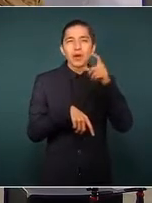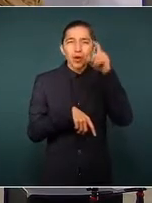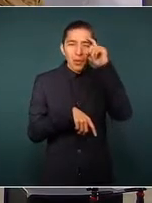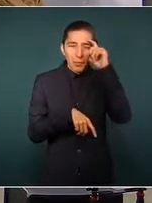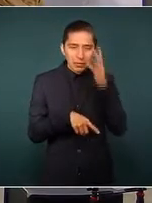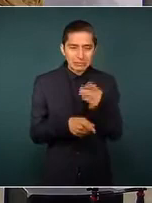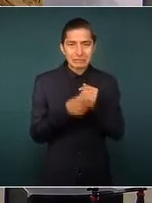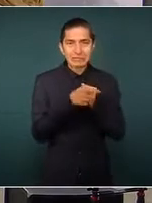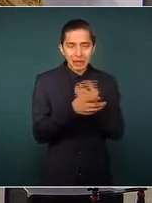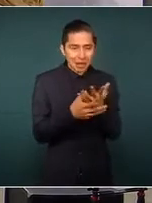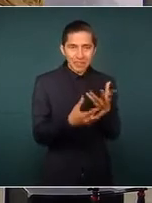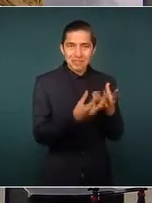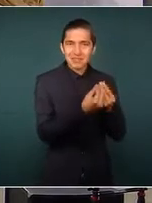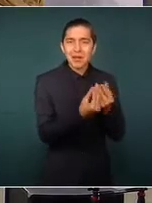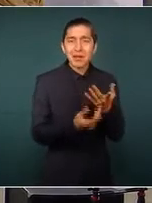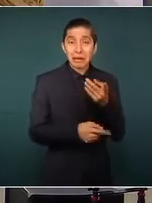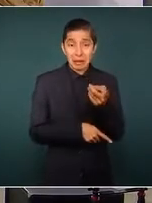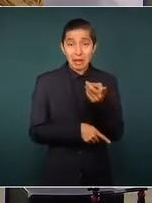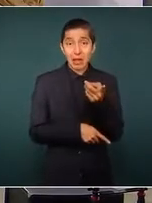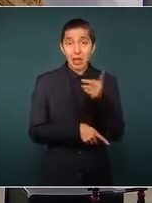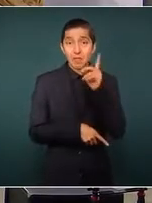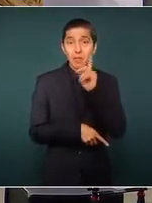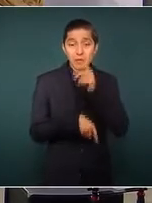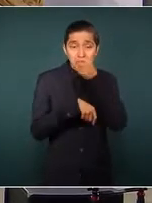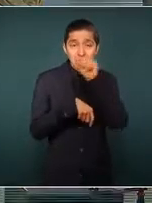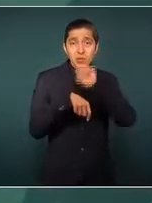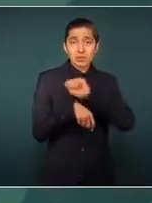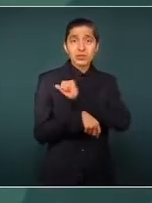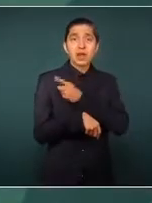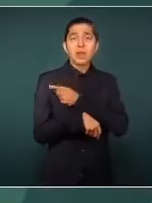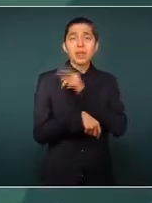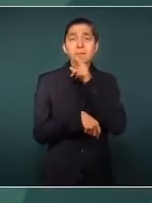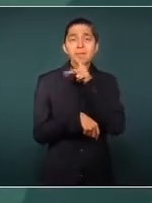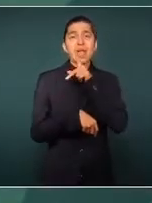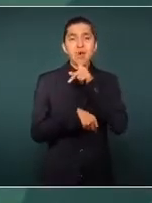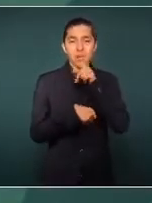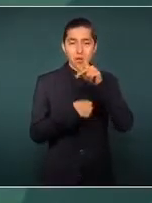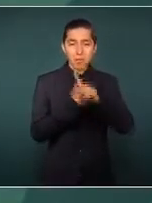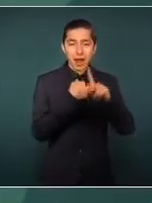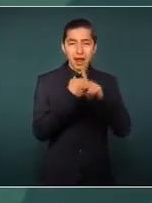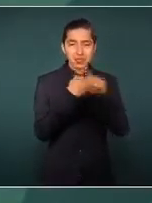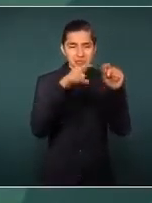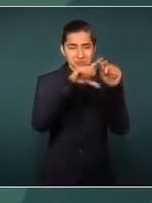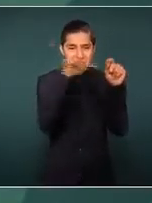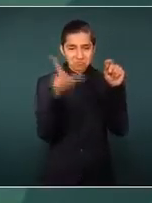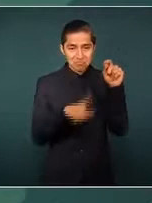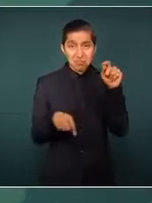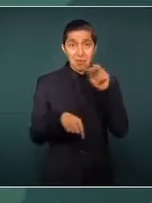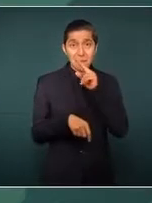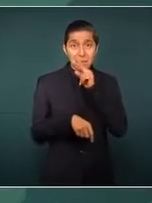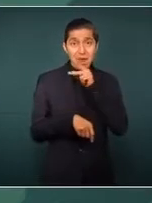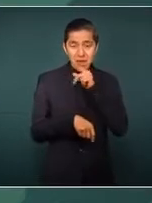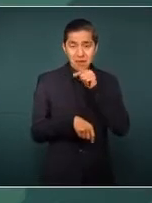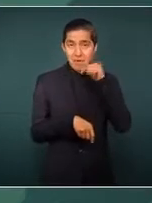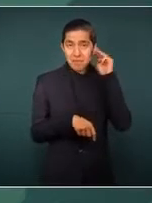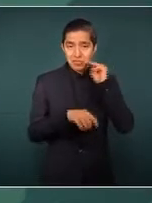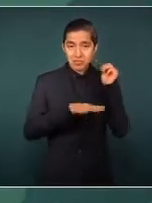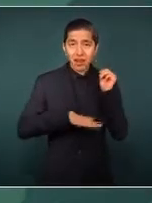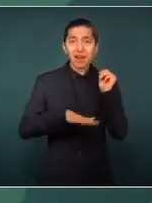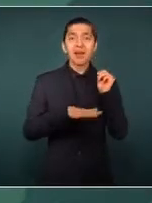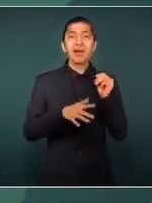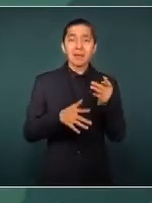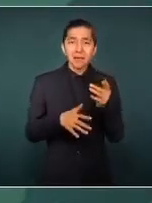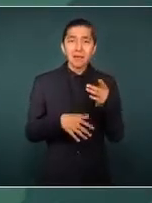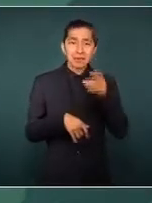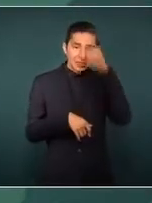creo que de las mejores secretarias de salud del país que es además experta en el